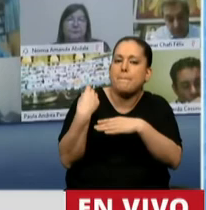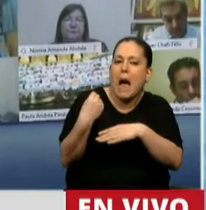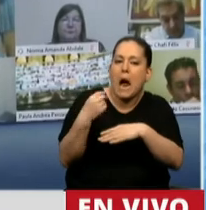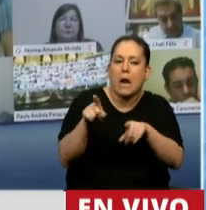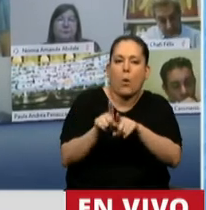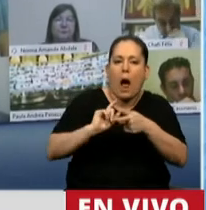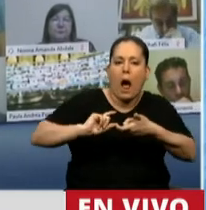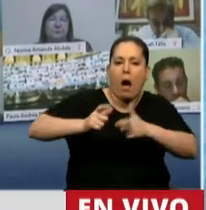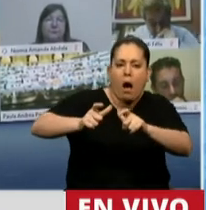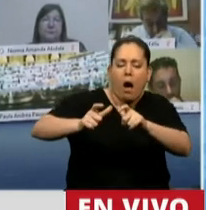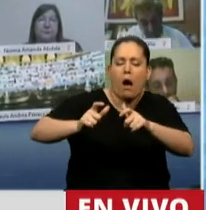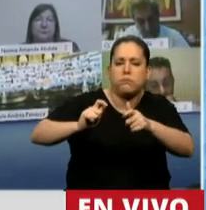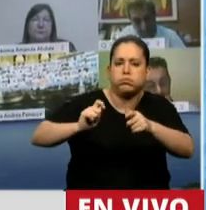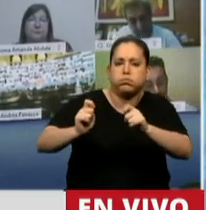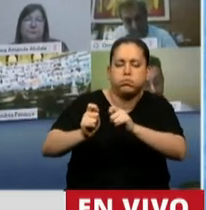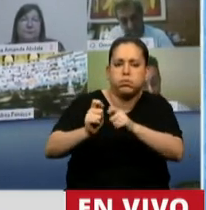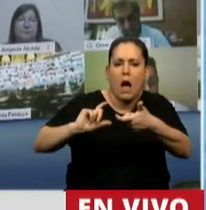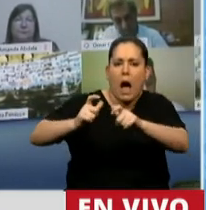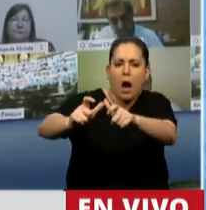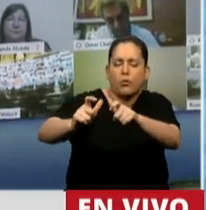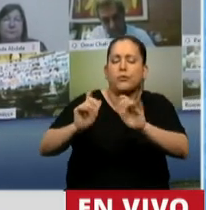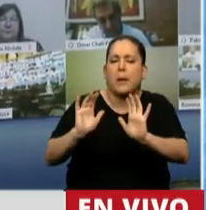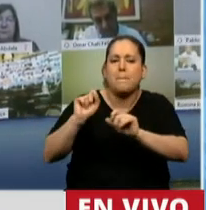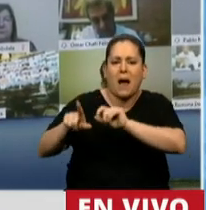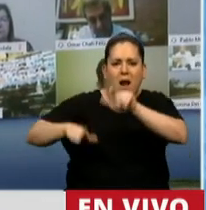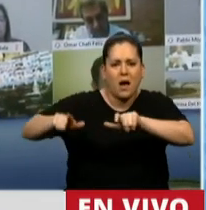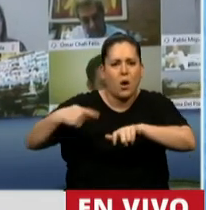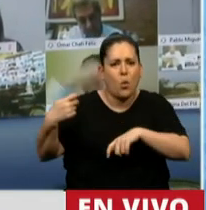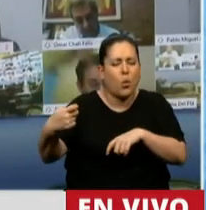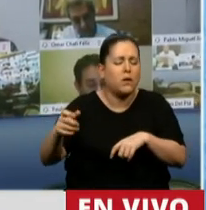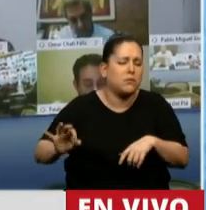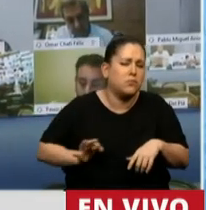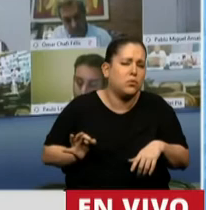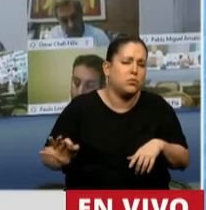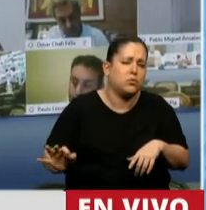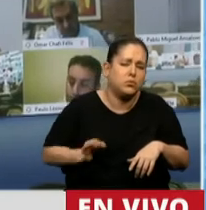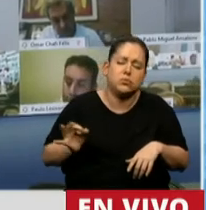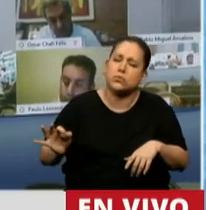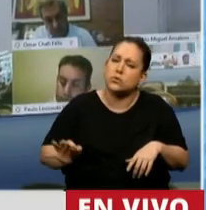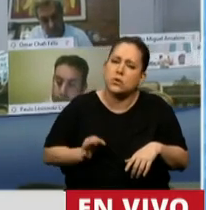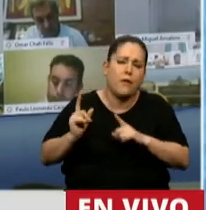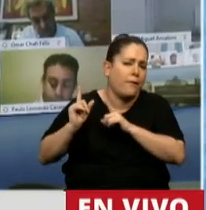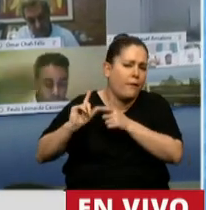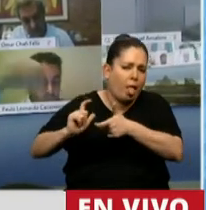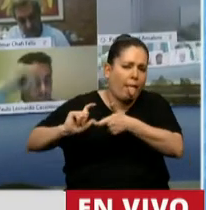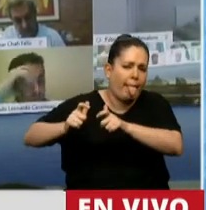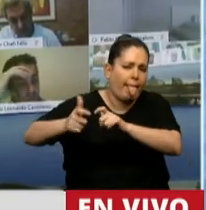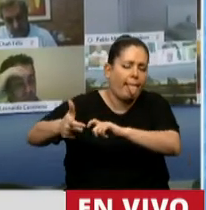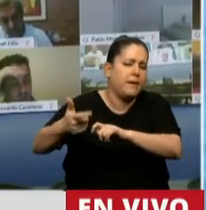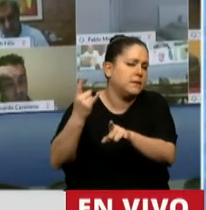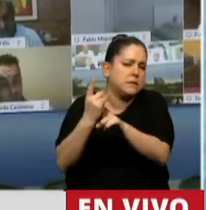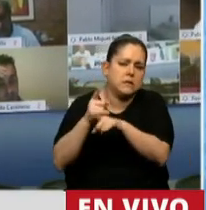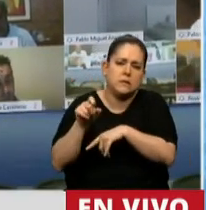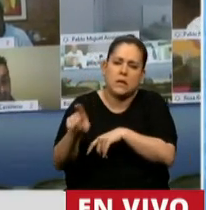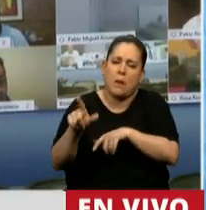variable de ajuste para estos jubilados y jubiladas que durante tantos años han venido siéndolo, por diferentes